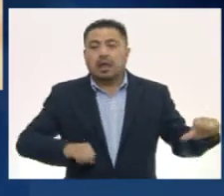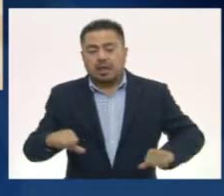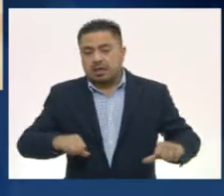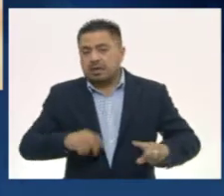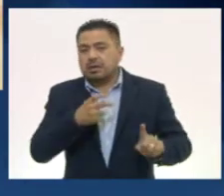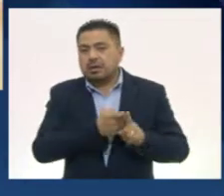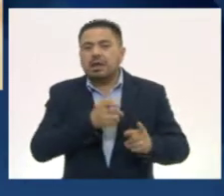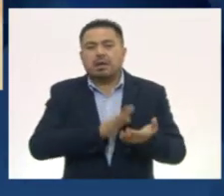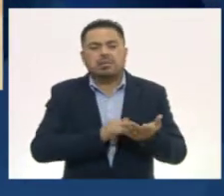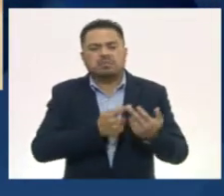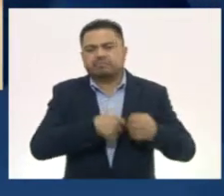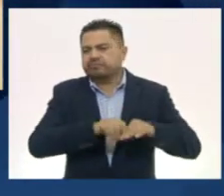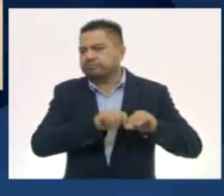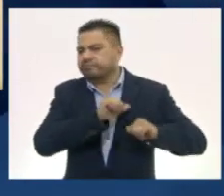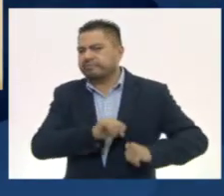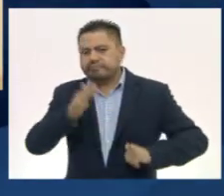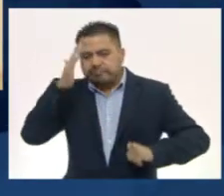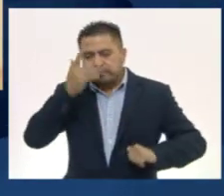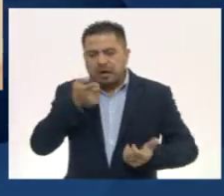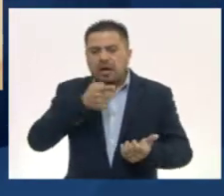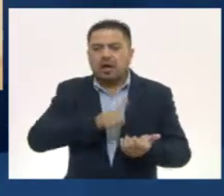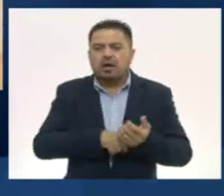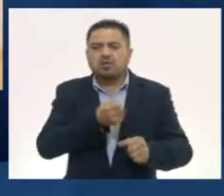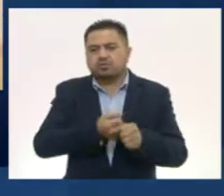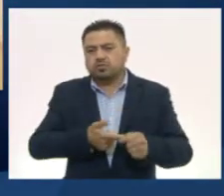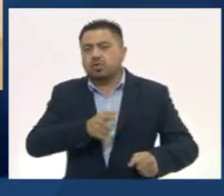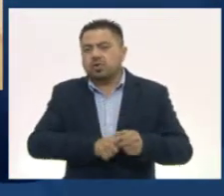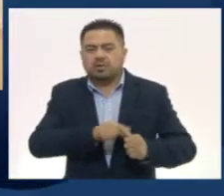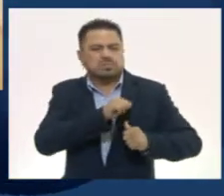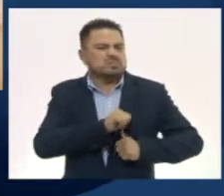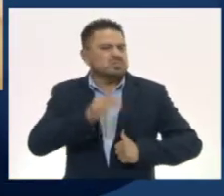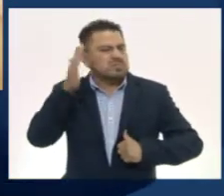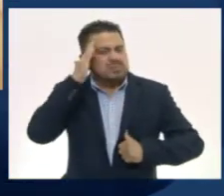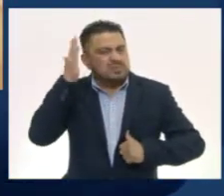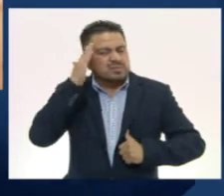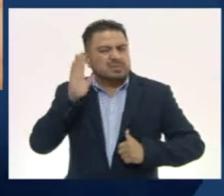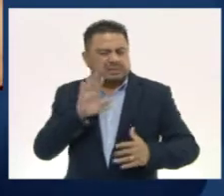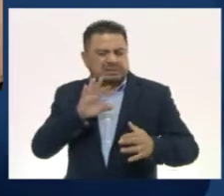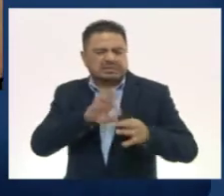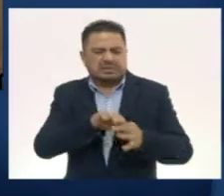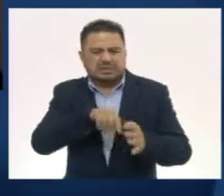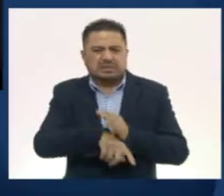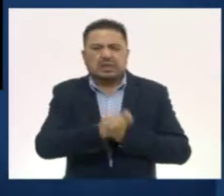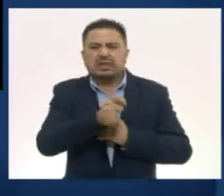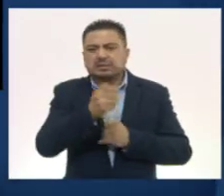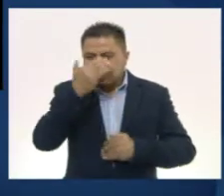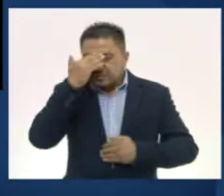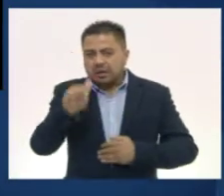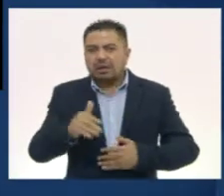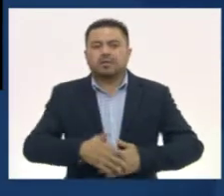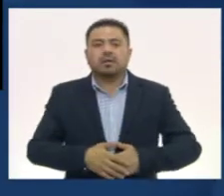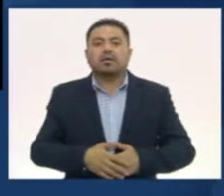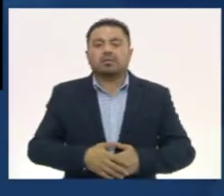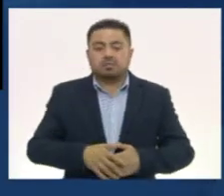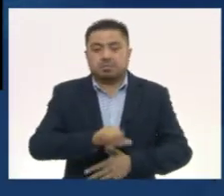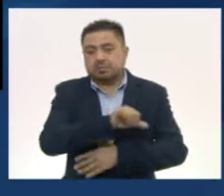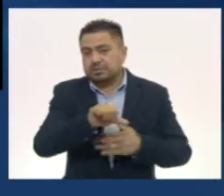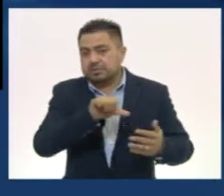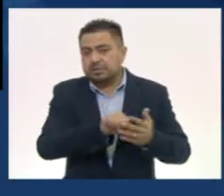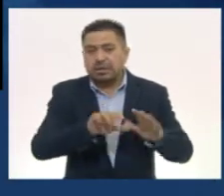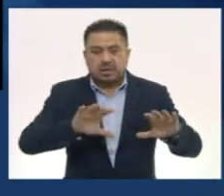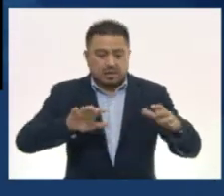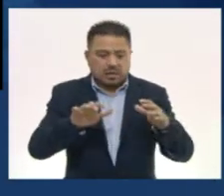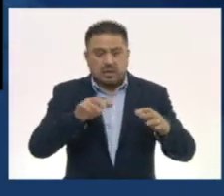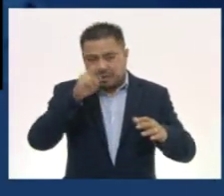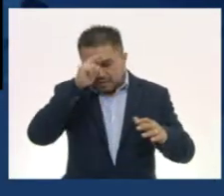Tenían un papel muy importante dentro de la sociedad al encargarse de perpetuar el saber. En el centro de México